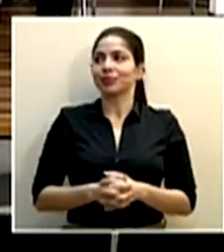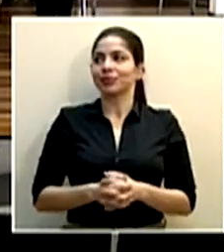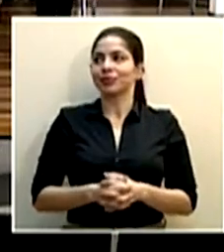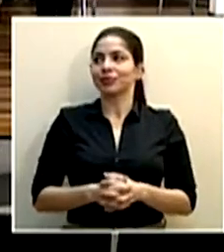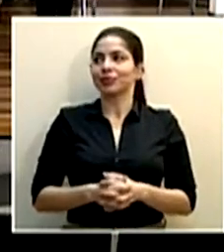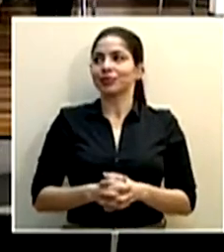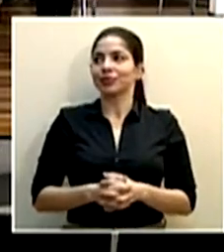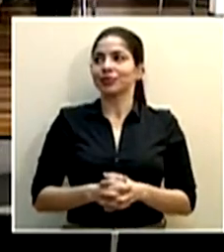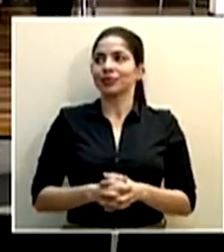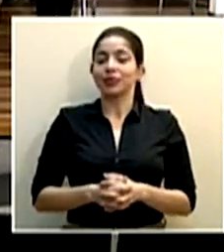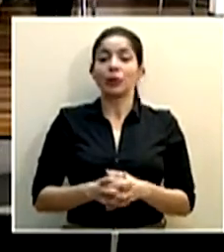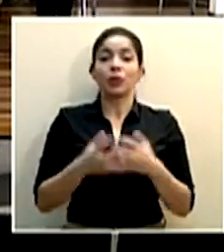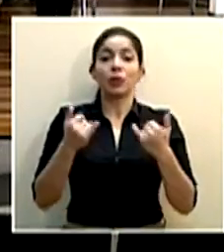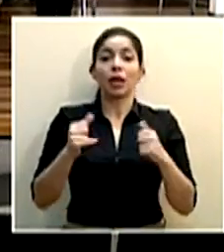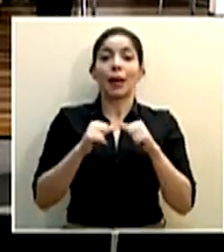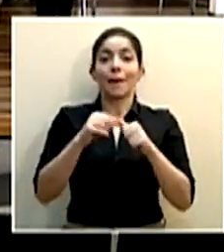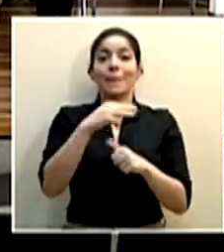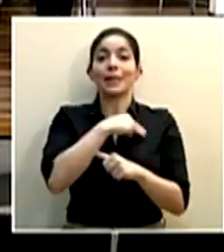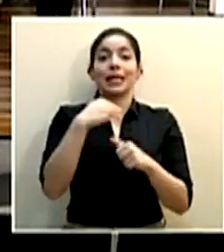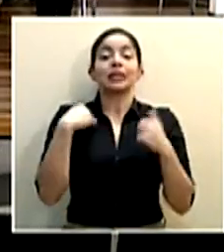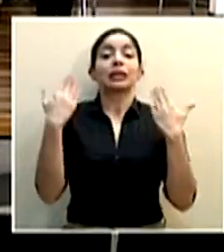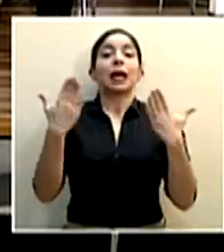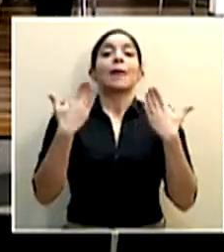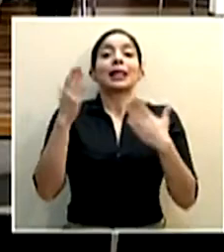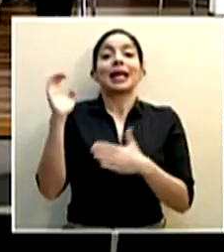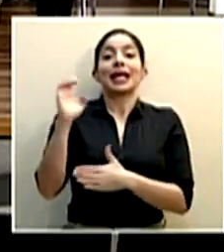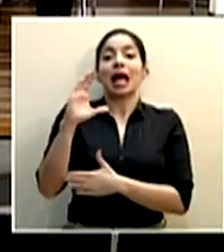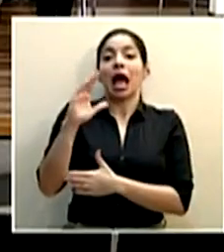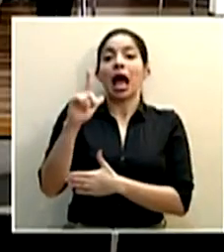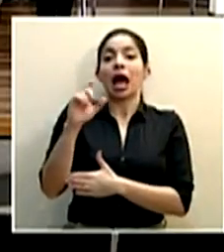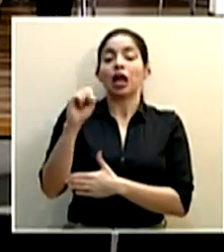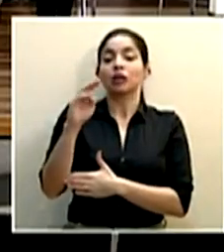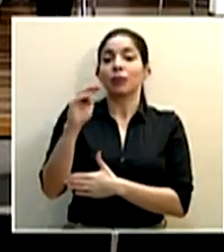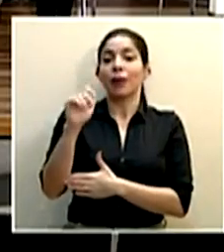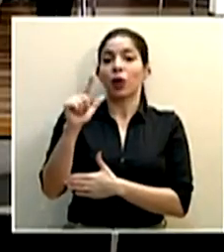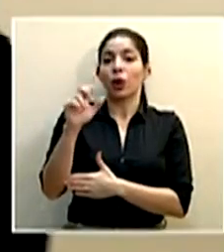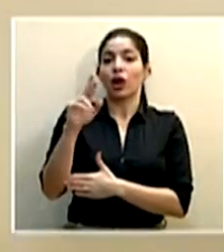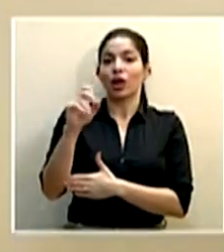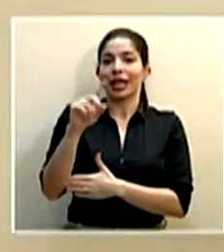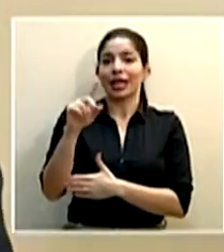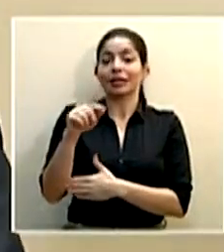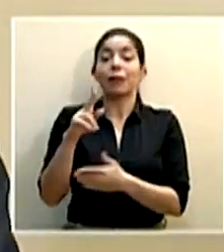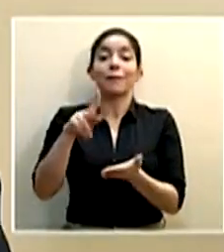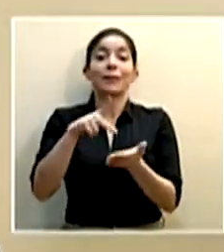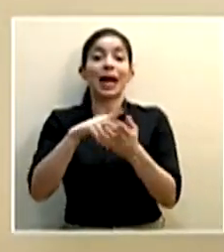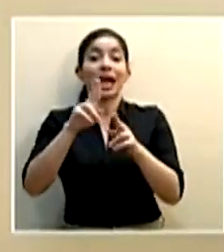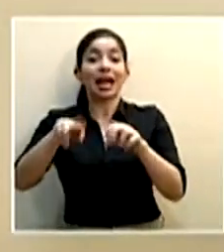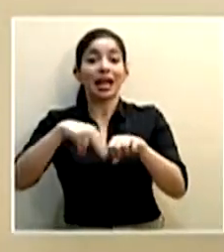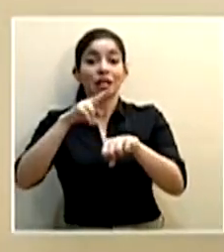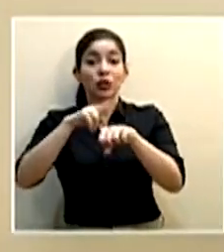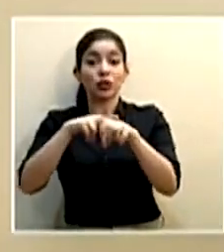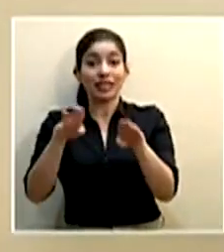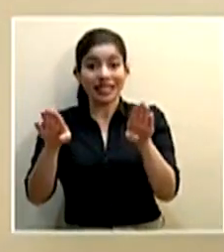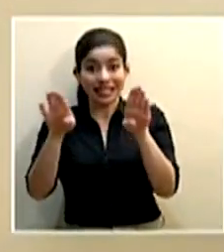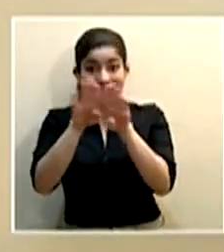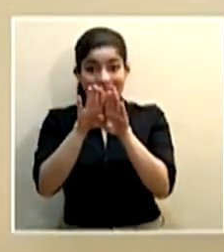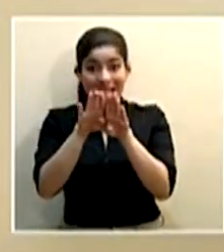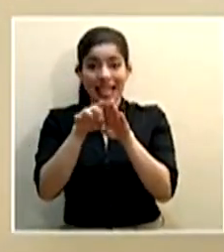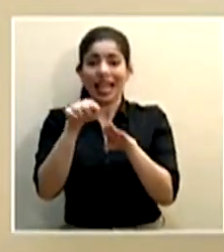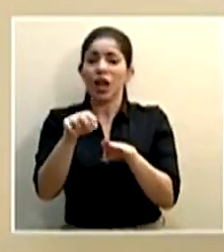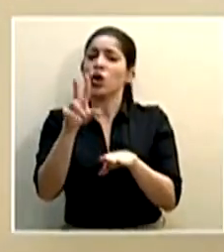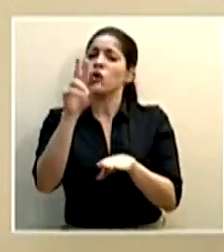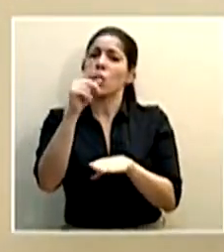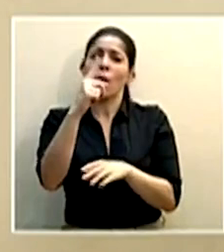continuamos con el ministro de ambiente y energía Carlos Manuel Rodríguez El cierre de los parques nacionales no es sólo un problema